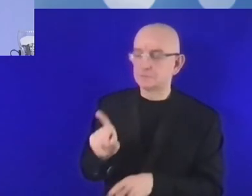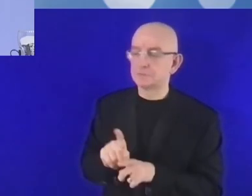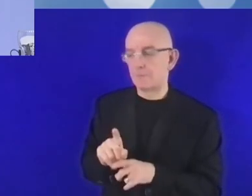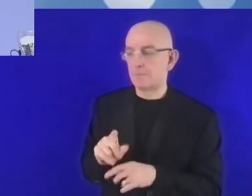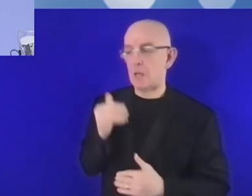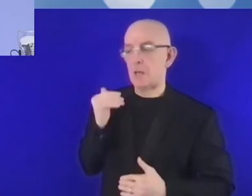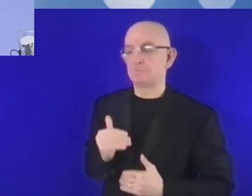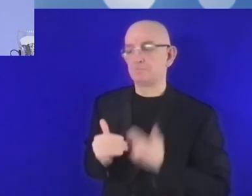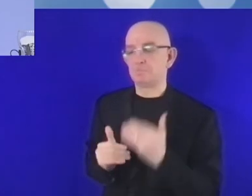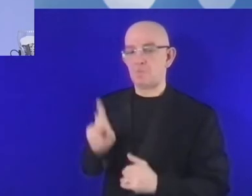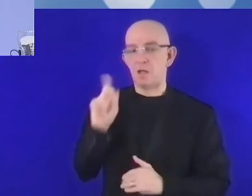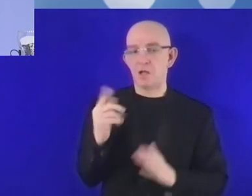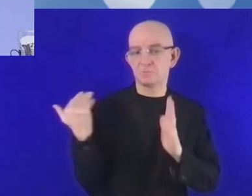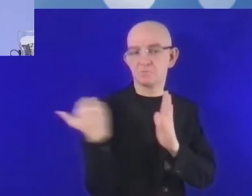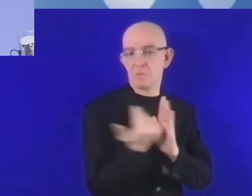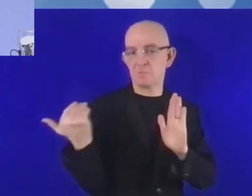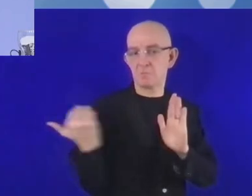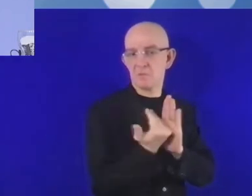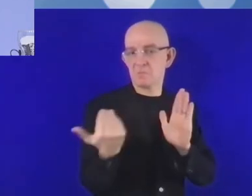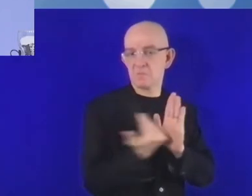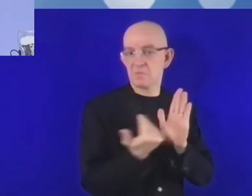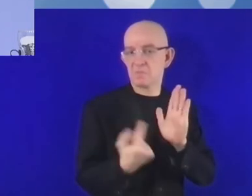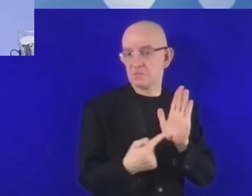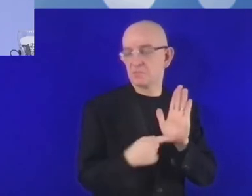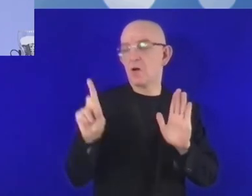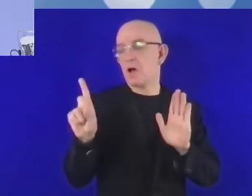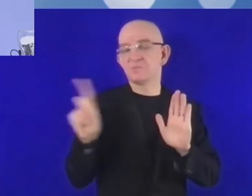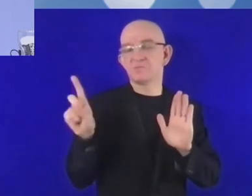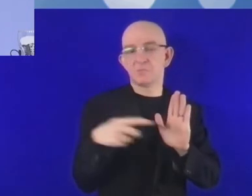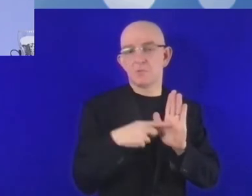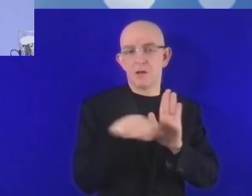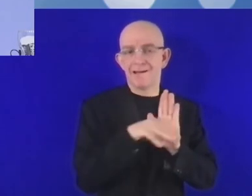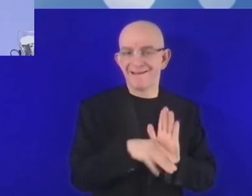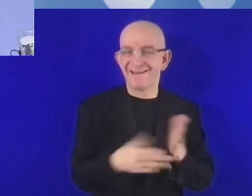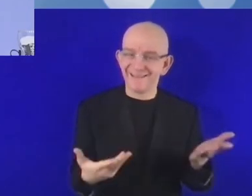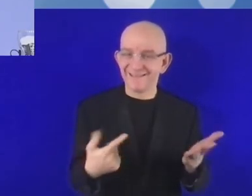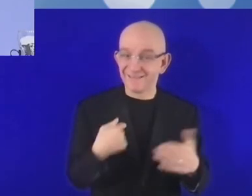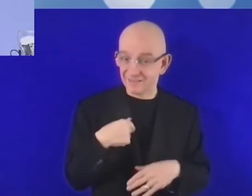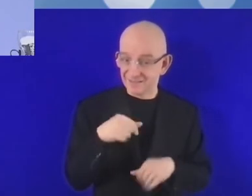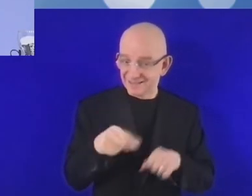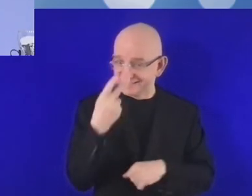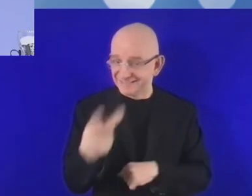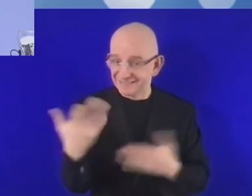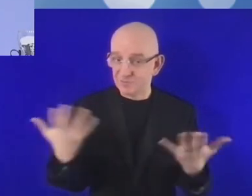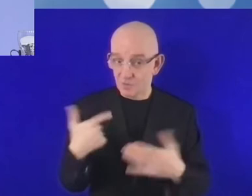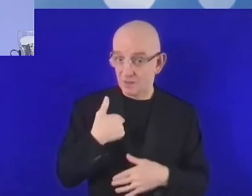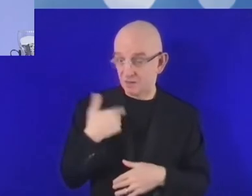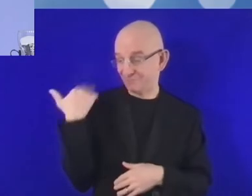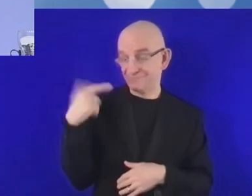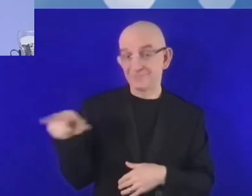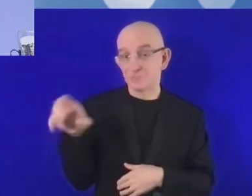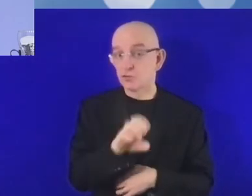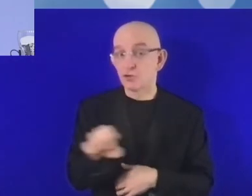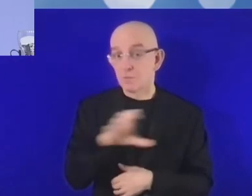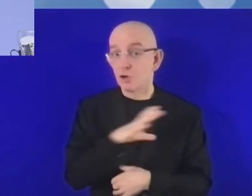No obstante, a lo mejor nuestras opiniones, nuestro enfoque es demasiado ortodoxo. Lo digo porque durante varios años